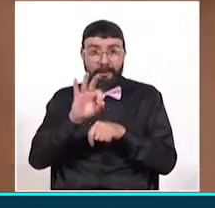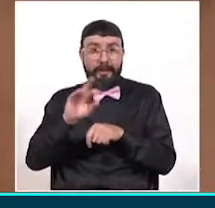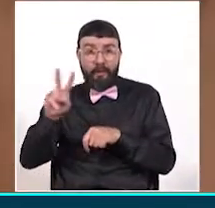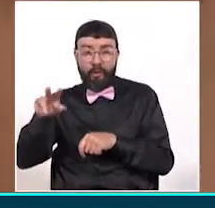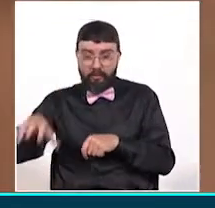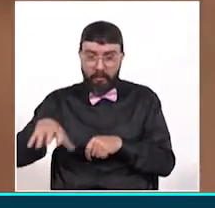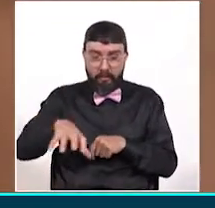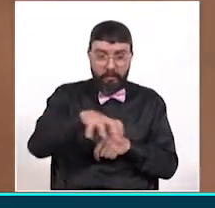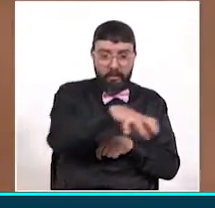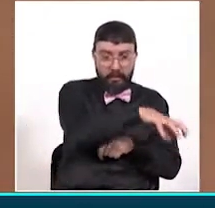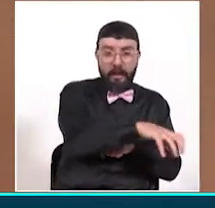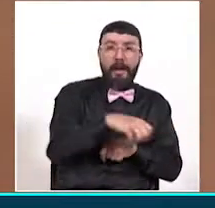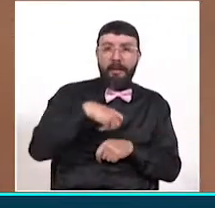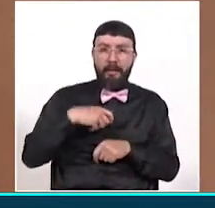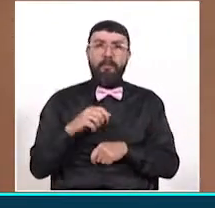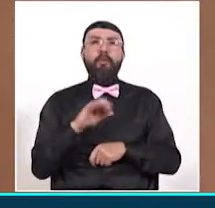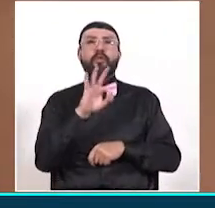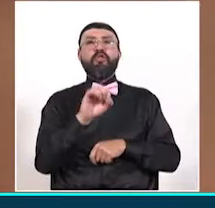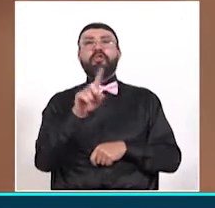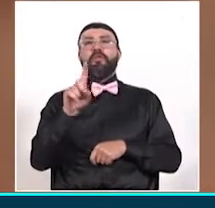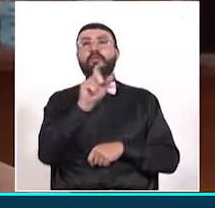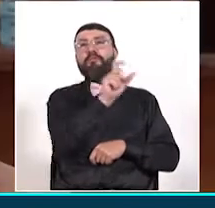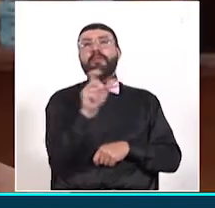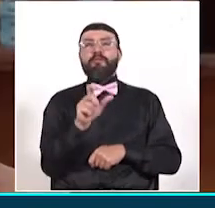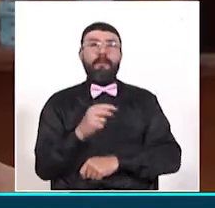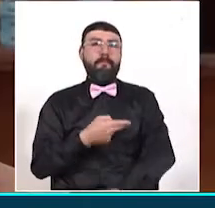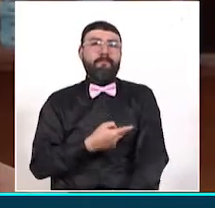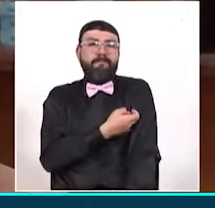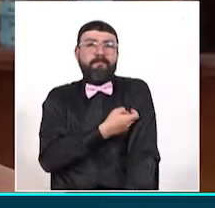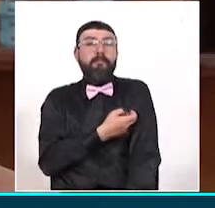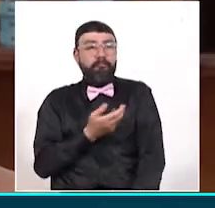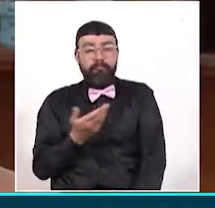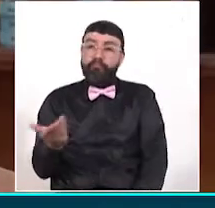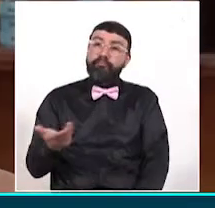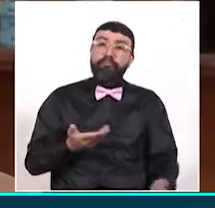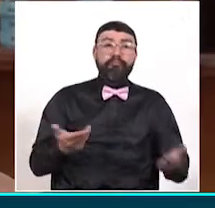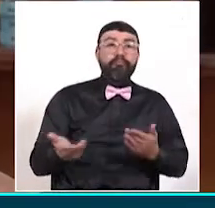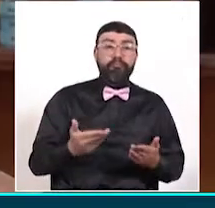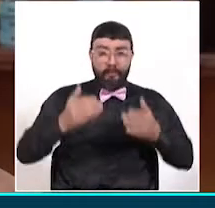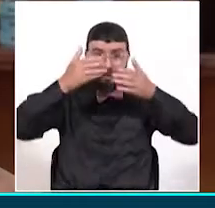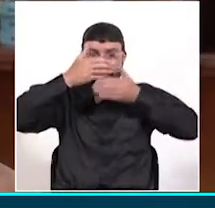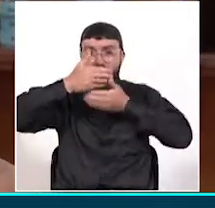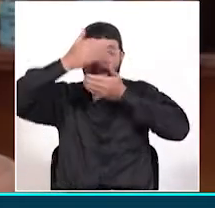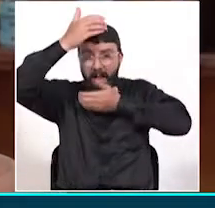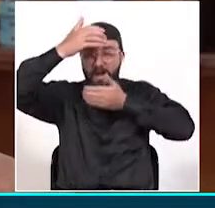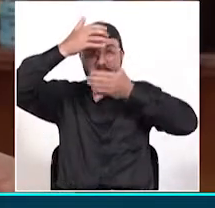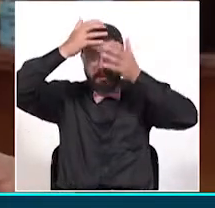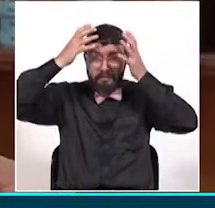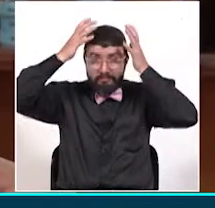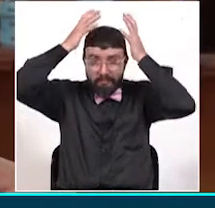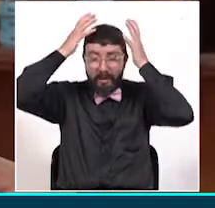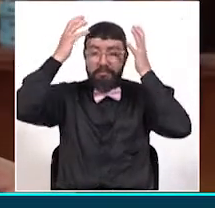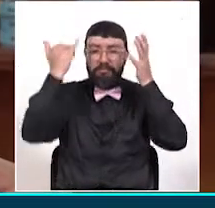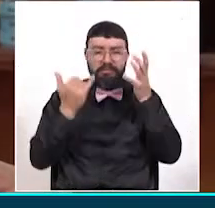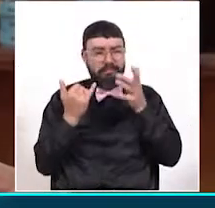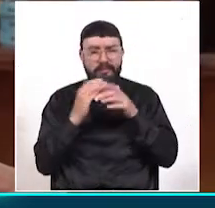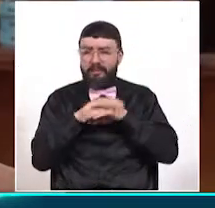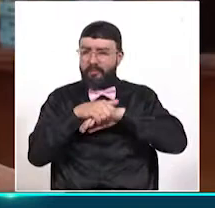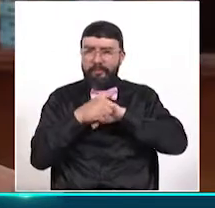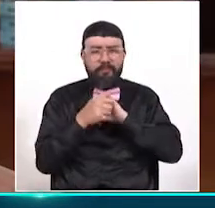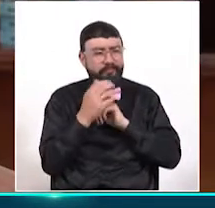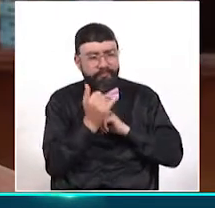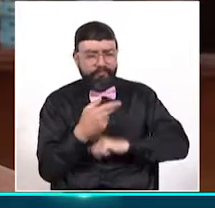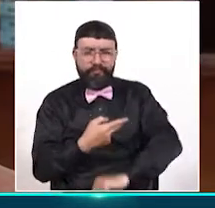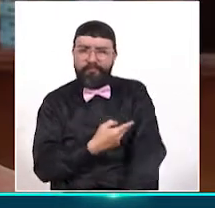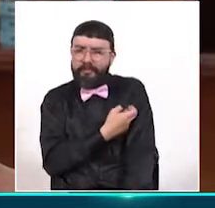81 vacunadores en el Departamento del Quindío y estamos preparando toda la logística al interior de la Secretaría de Salud